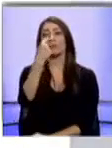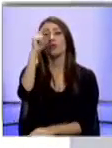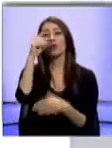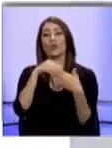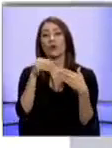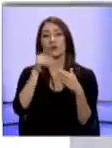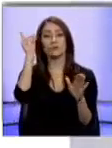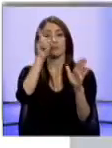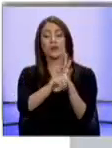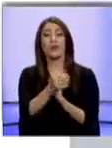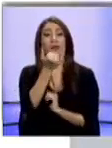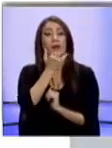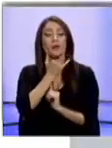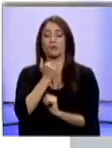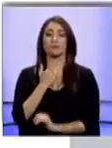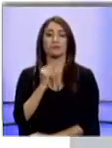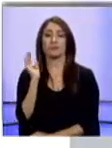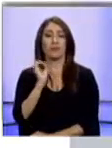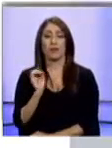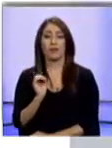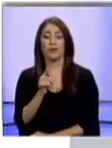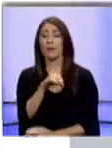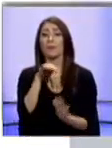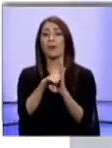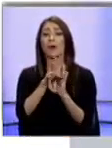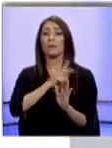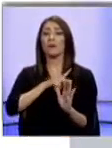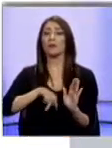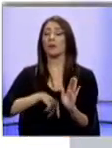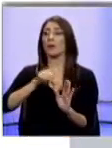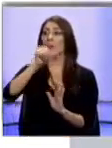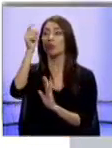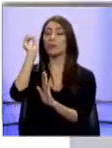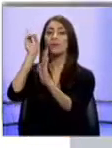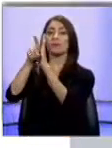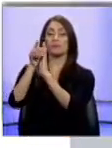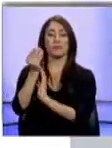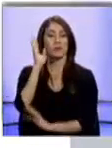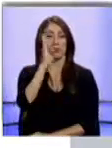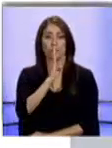dólares por error, ni tiene cuentas o bancos en paraísos fiscales, acotó.